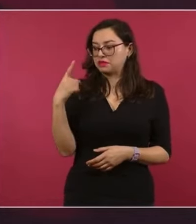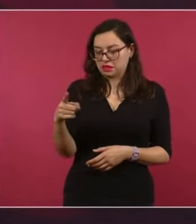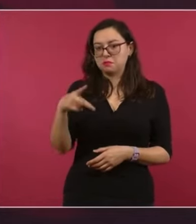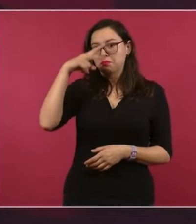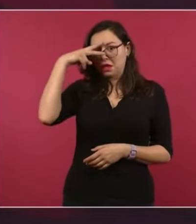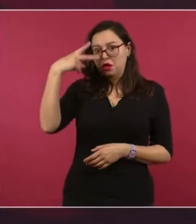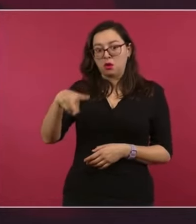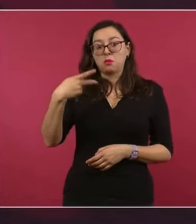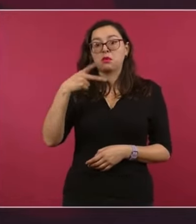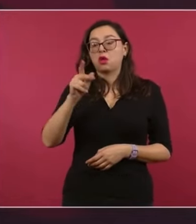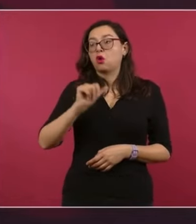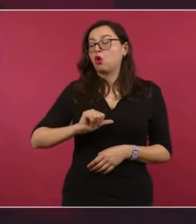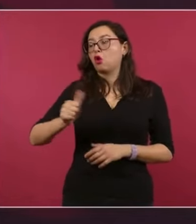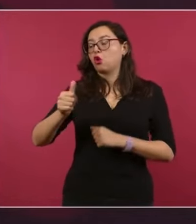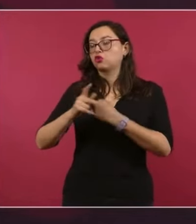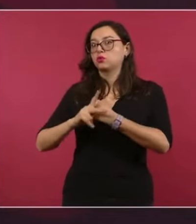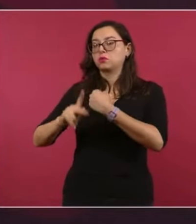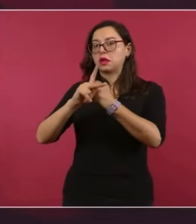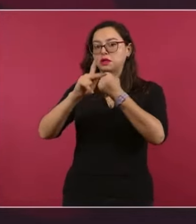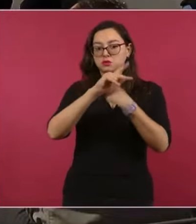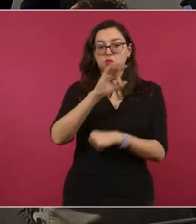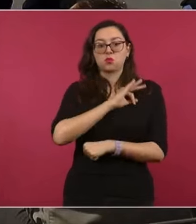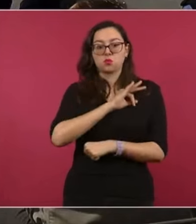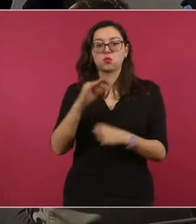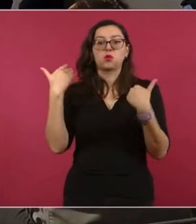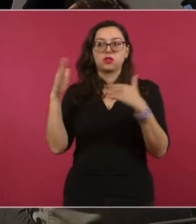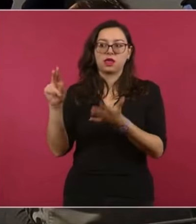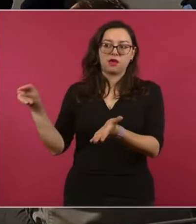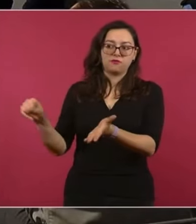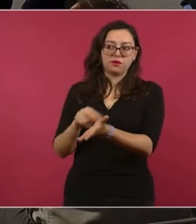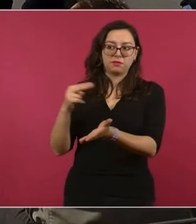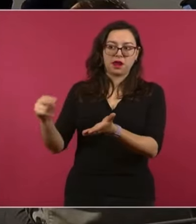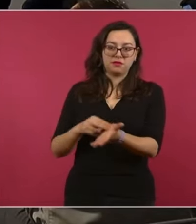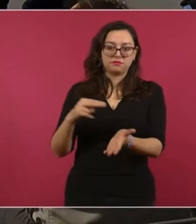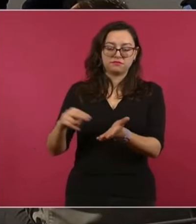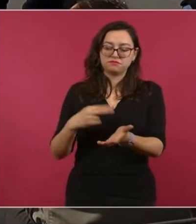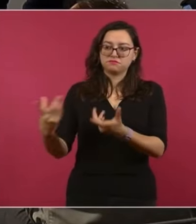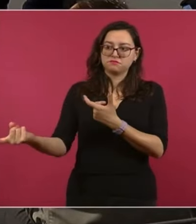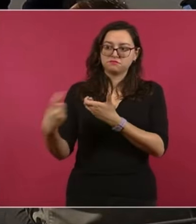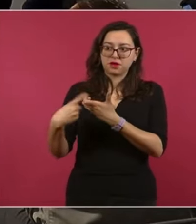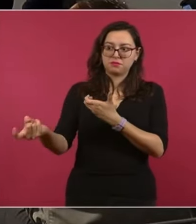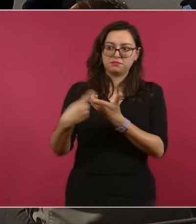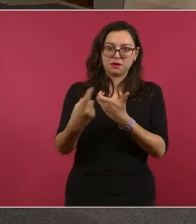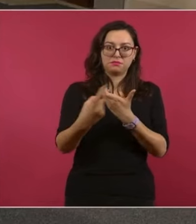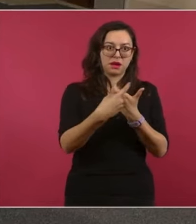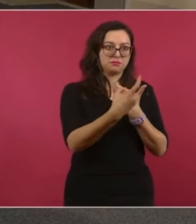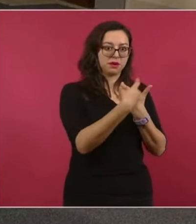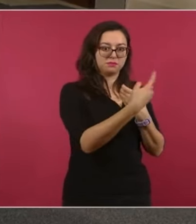esta denuncia, cómo se pueden adherir